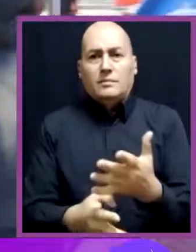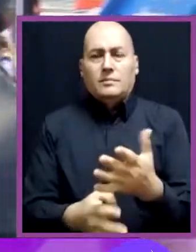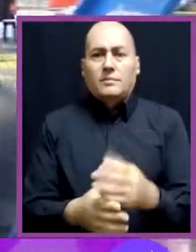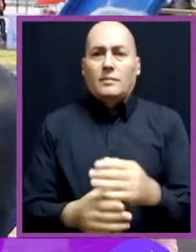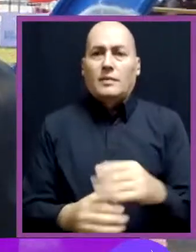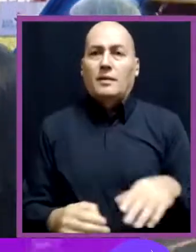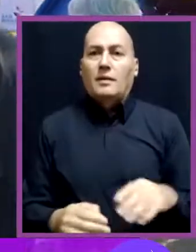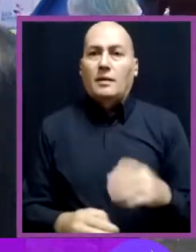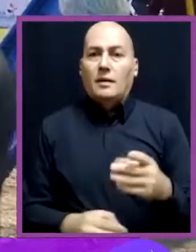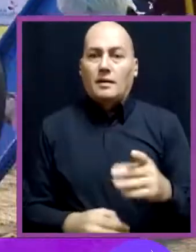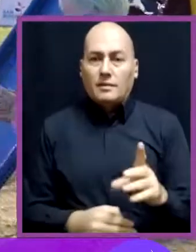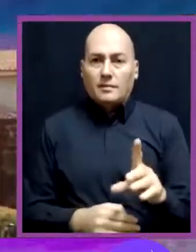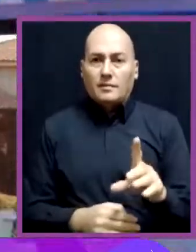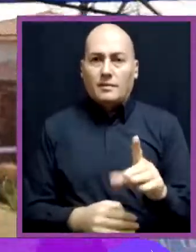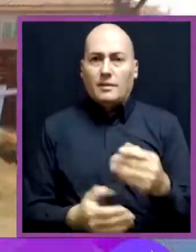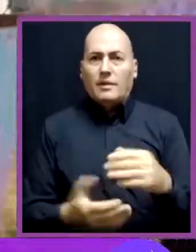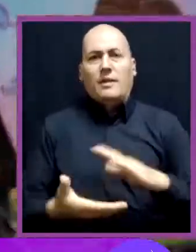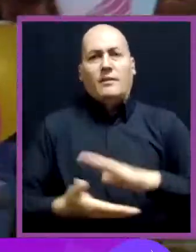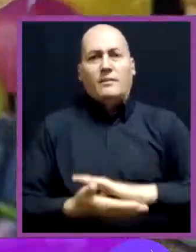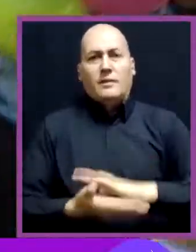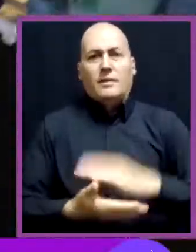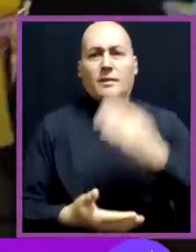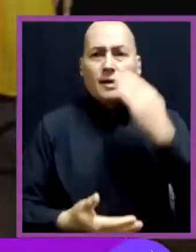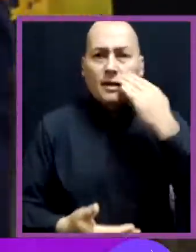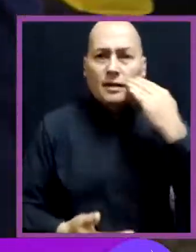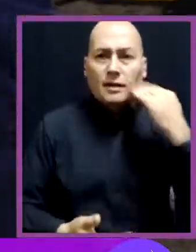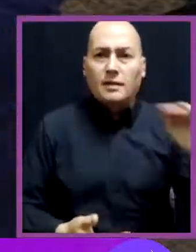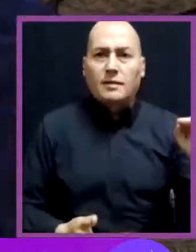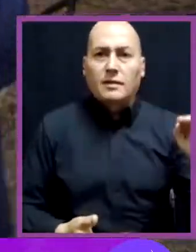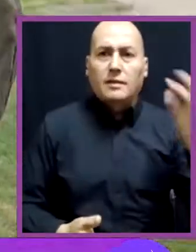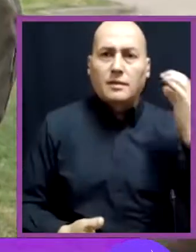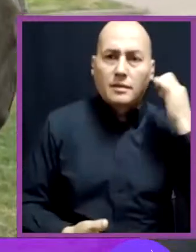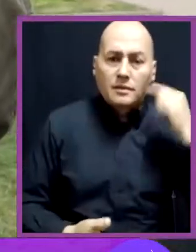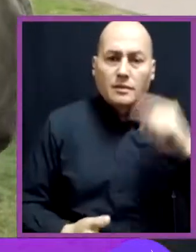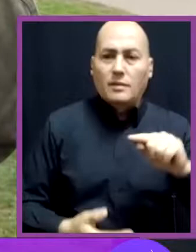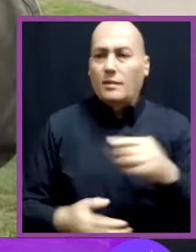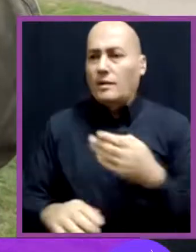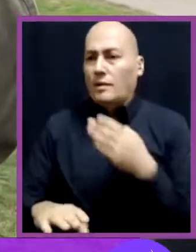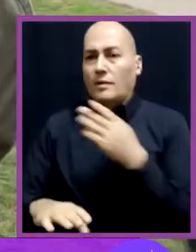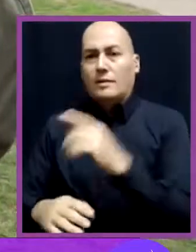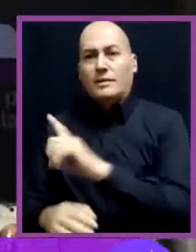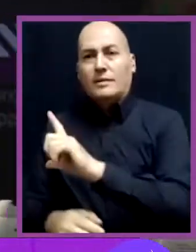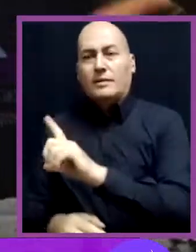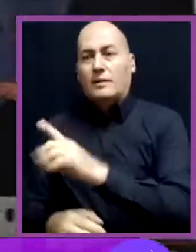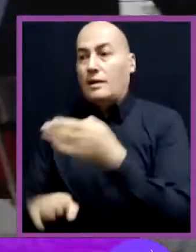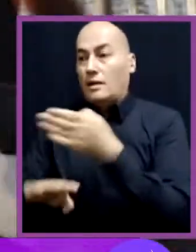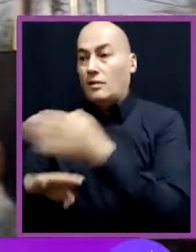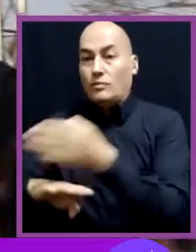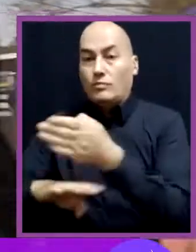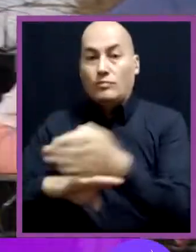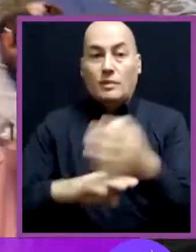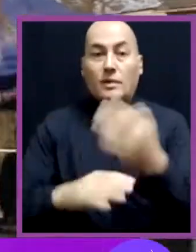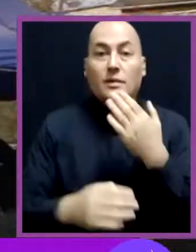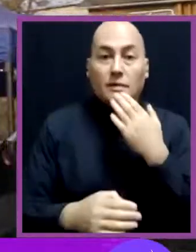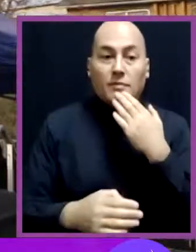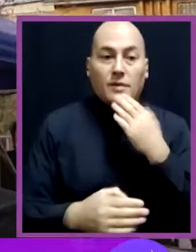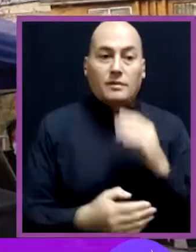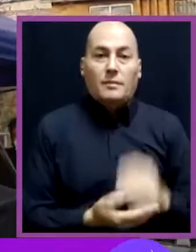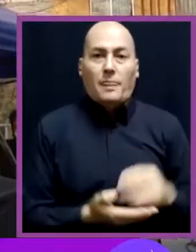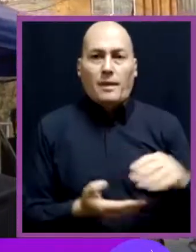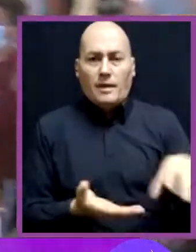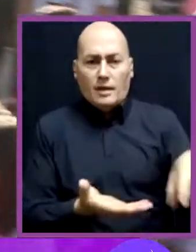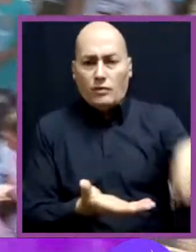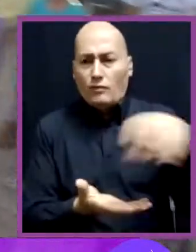centralizado del Día del Niño y la Niña por nueve fiestas territoriales que relevaron sus derechos y deberes. Del mismo modo nos